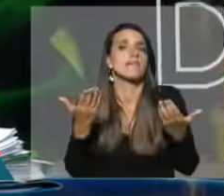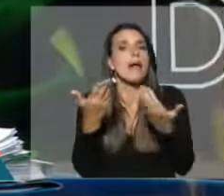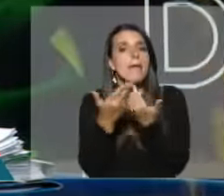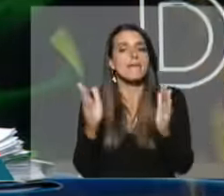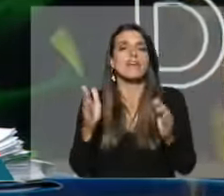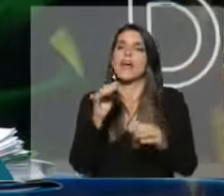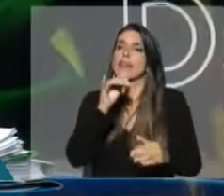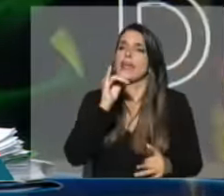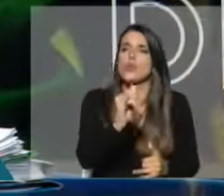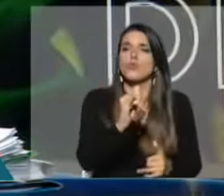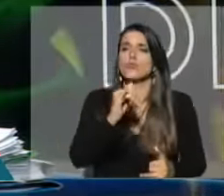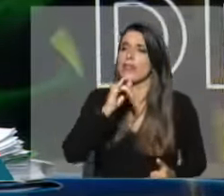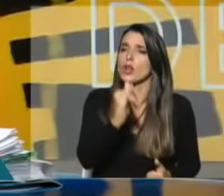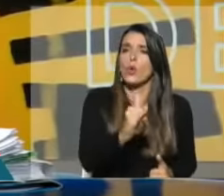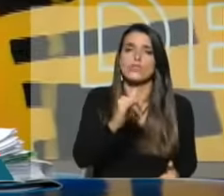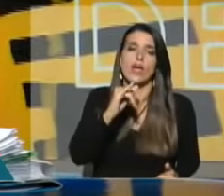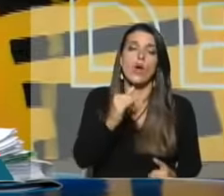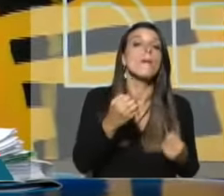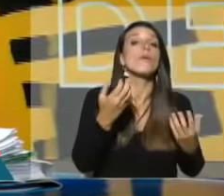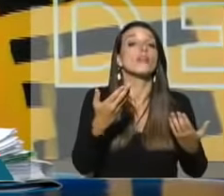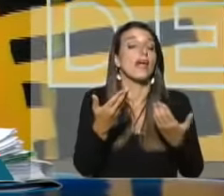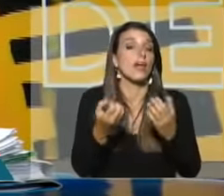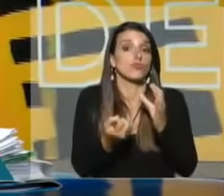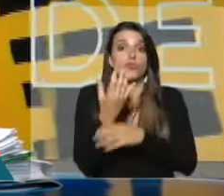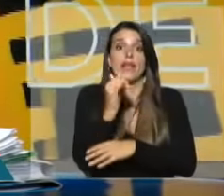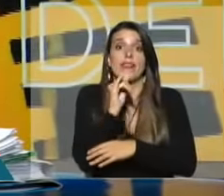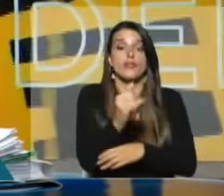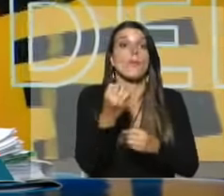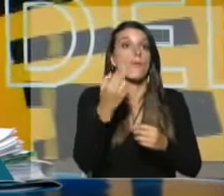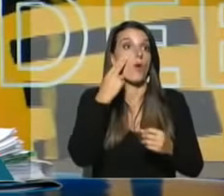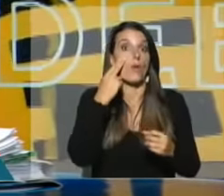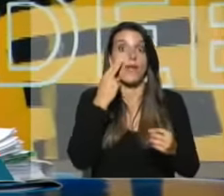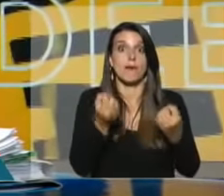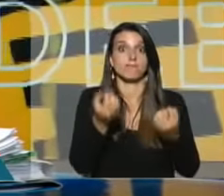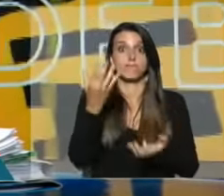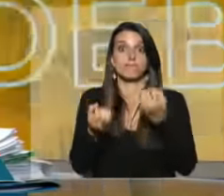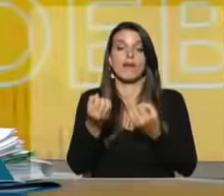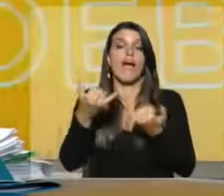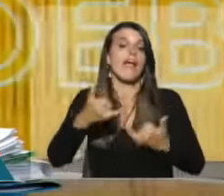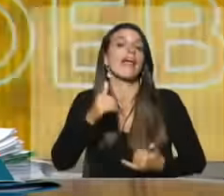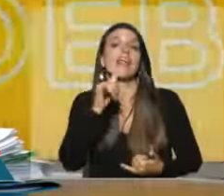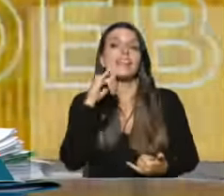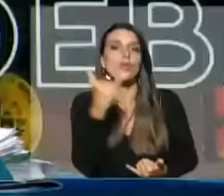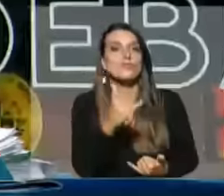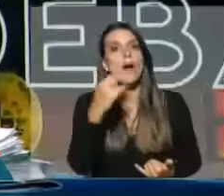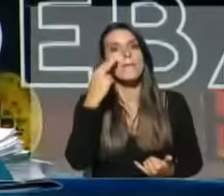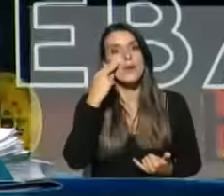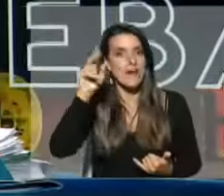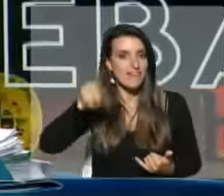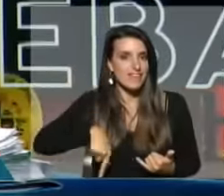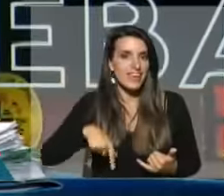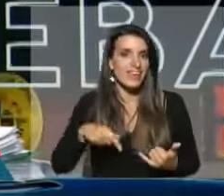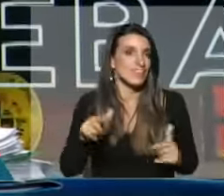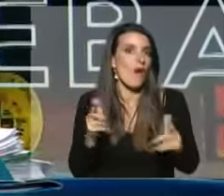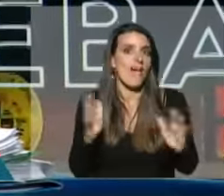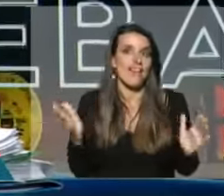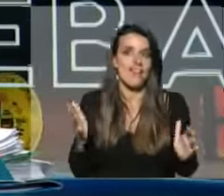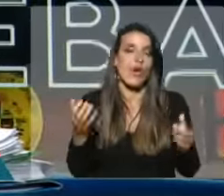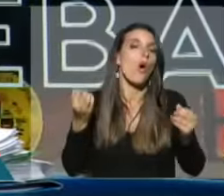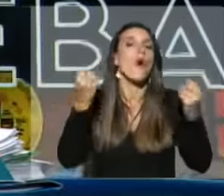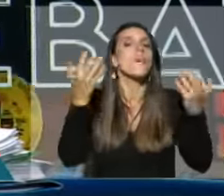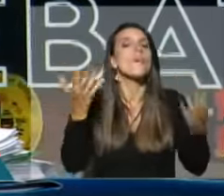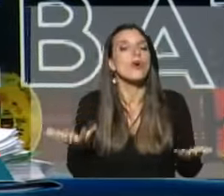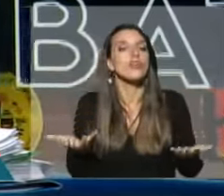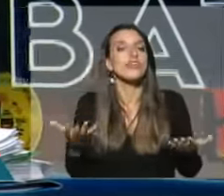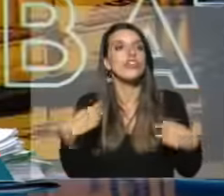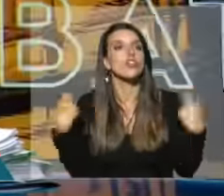sí, más denuncias. ¿Por qué empiezan las denuncias? Porque empiezan a haber problemas. Cuando hay denuncias es porque hay problemas. Si no, no habría. ¿Por qué